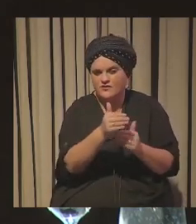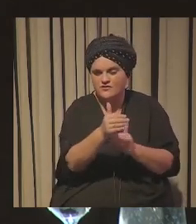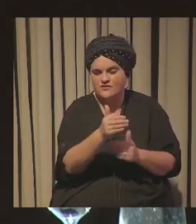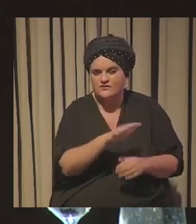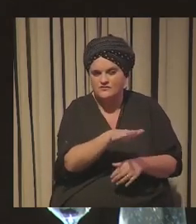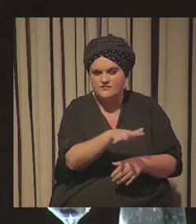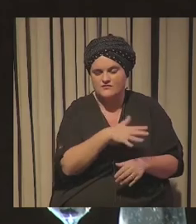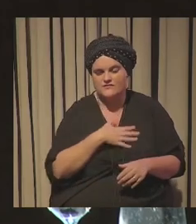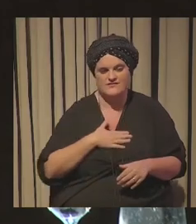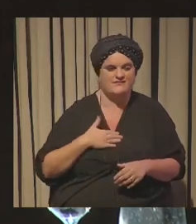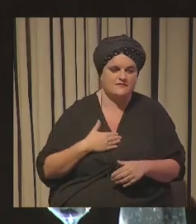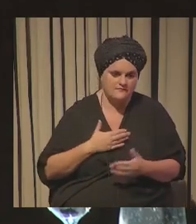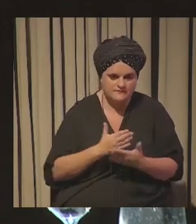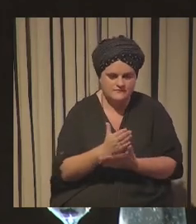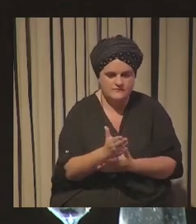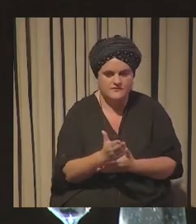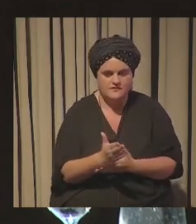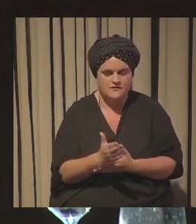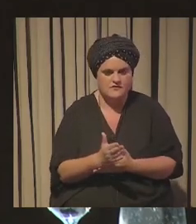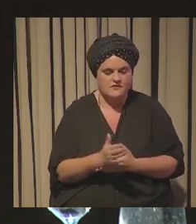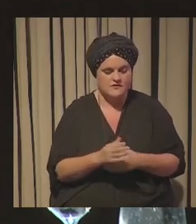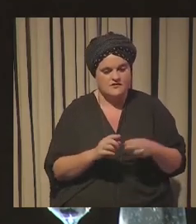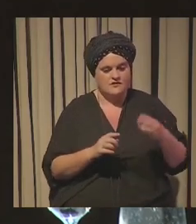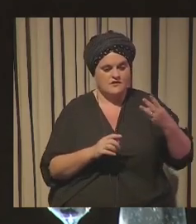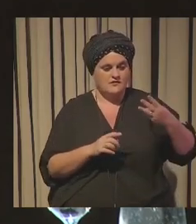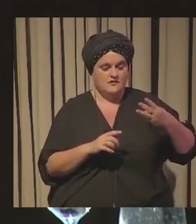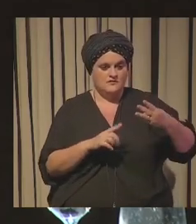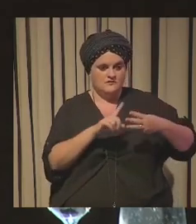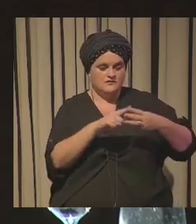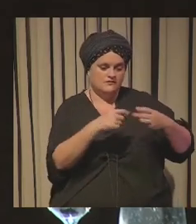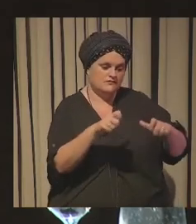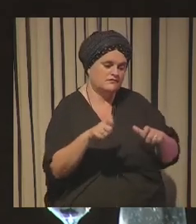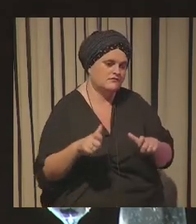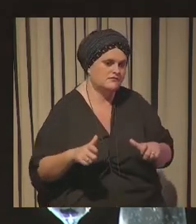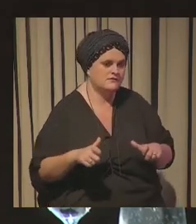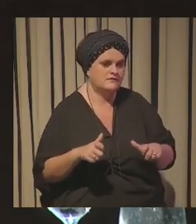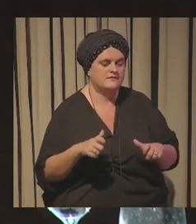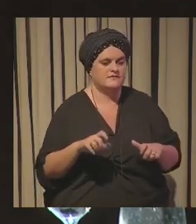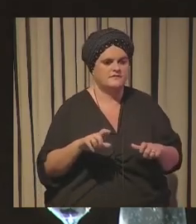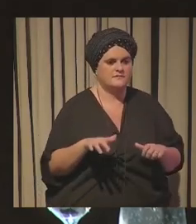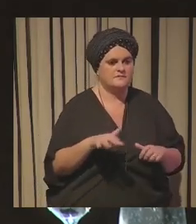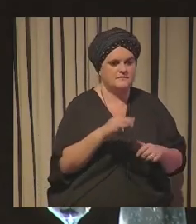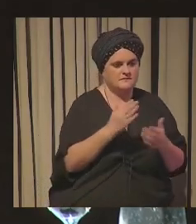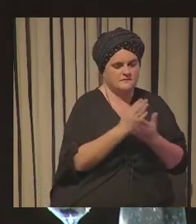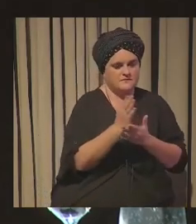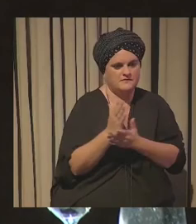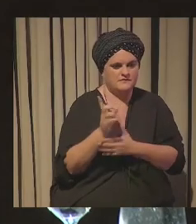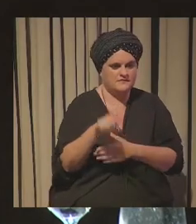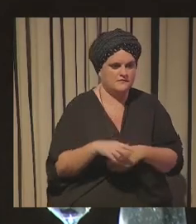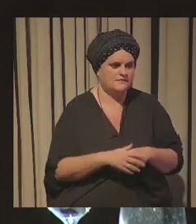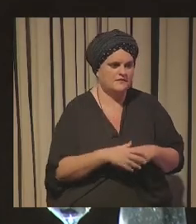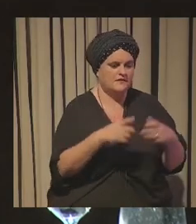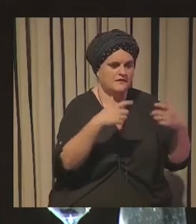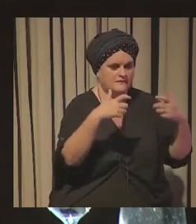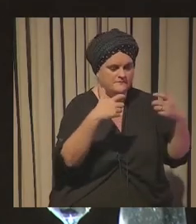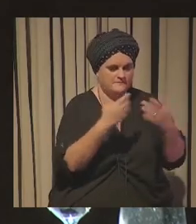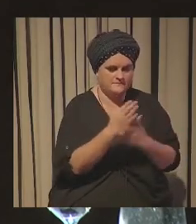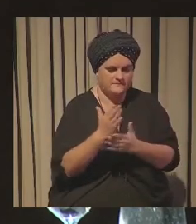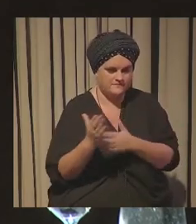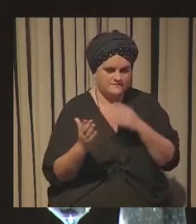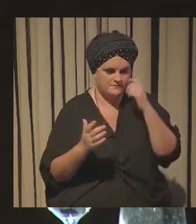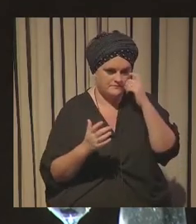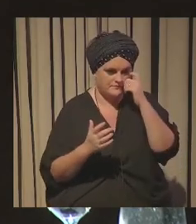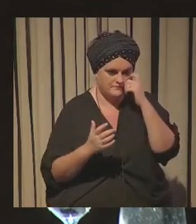pero básicamente en esos tres planos y luego también en distintos planos las tendencias también hay que hablar también se ha hablado de que hay macro tendencias que son las que